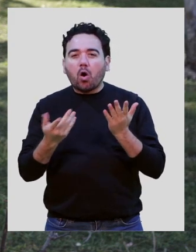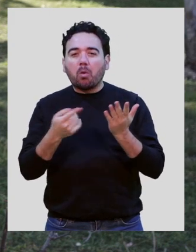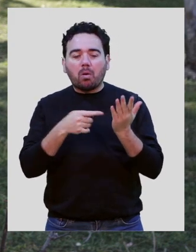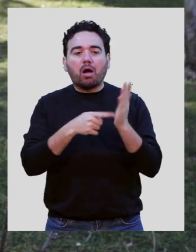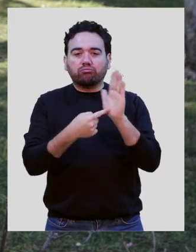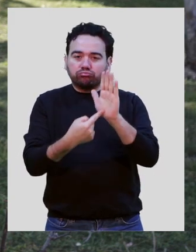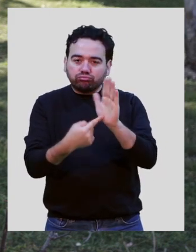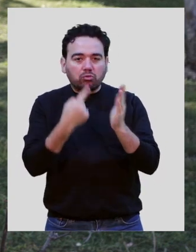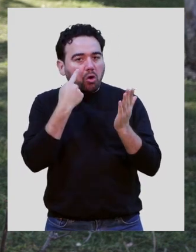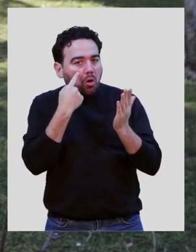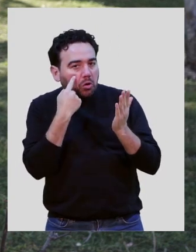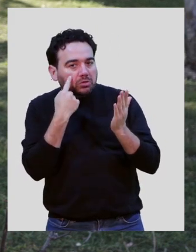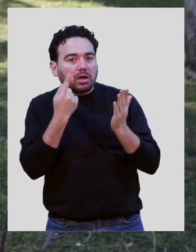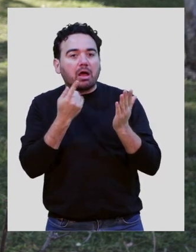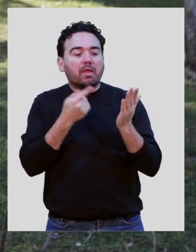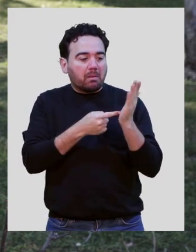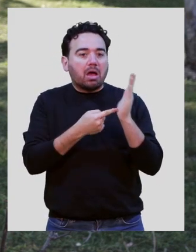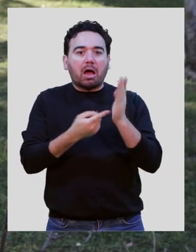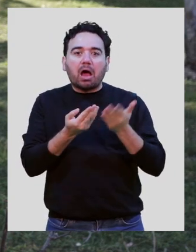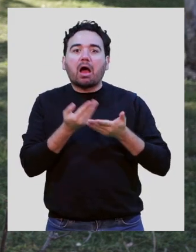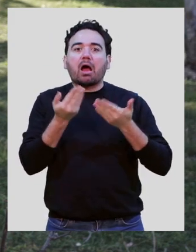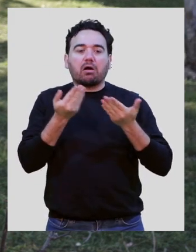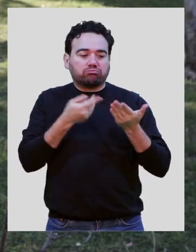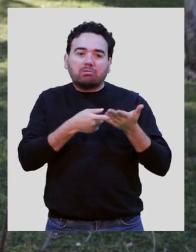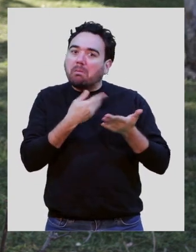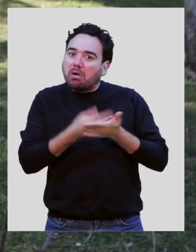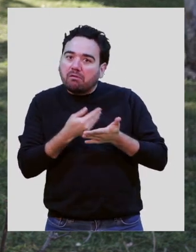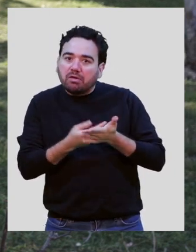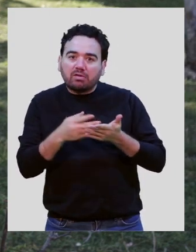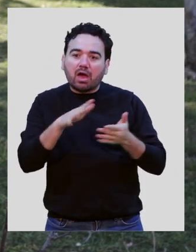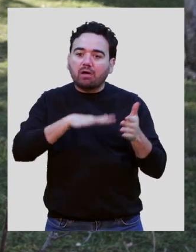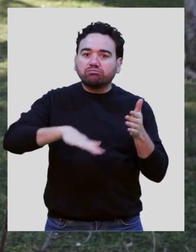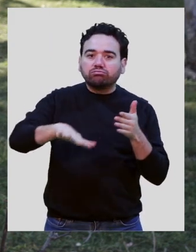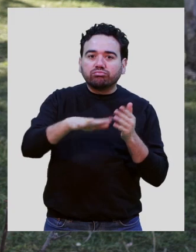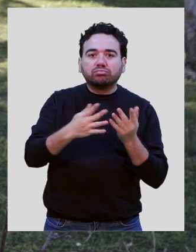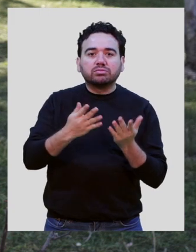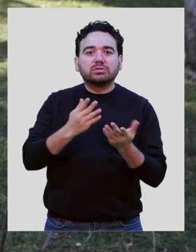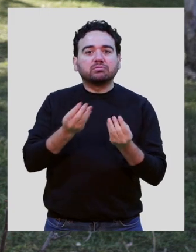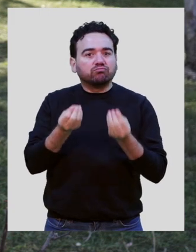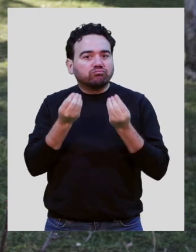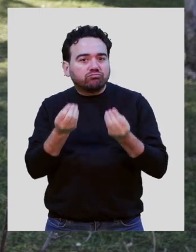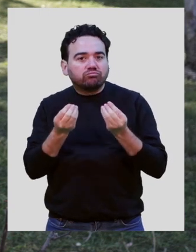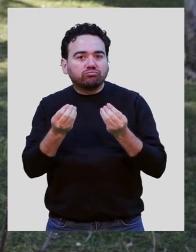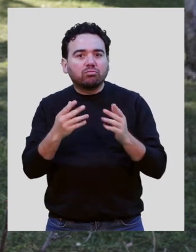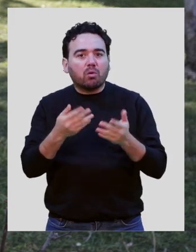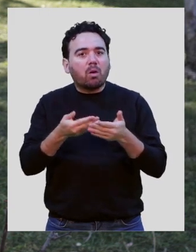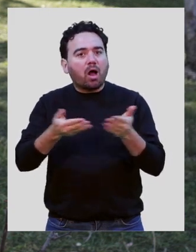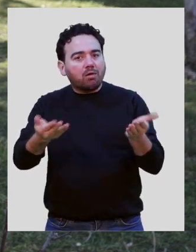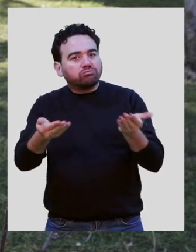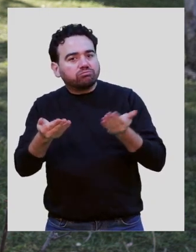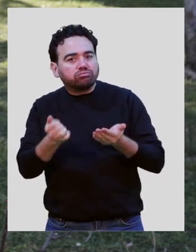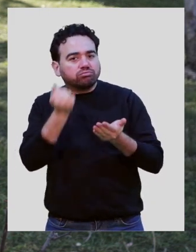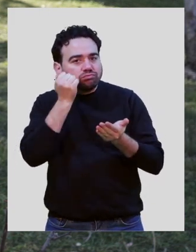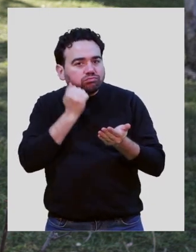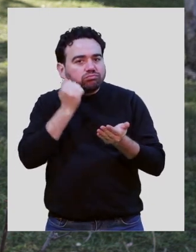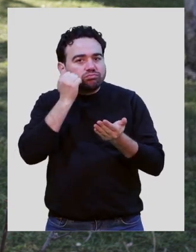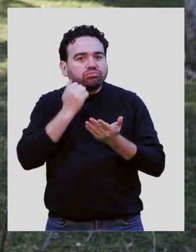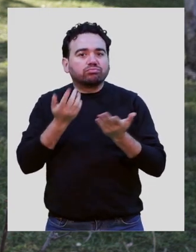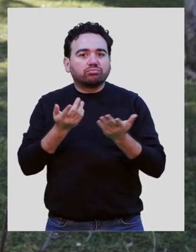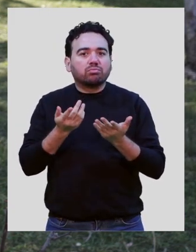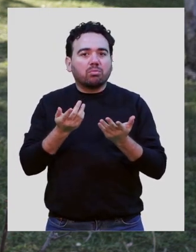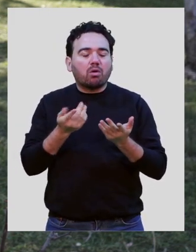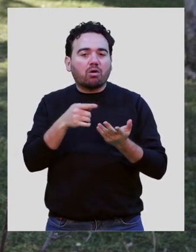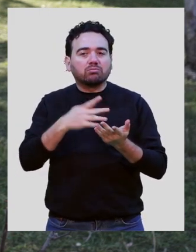a favor de generar ambientes saludables, ambientes acogedores, ambientes bien tratantes.